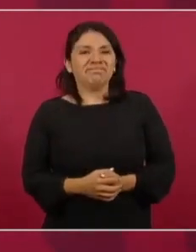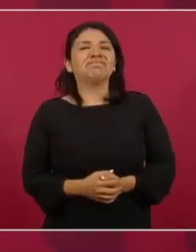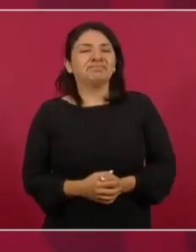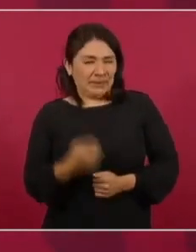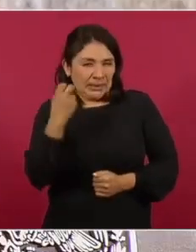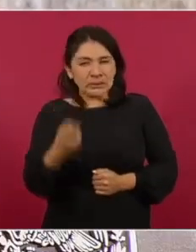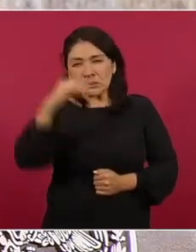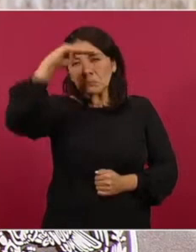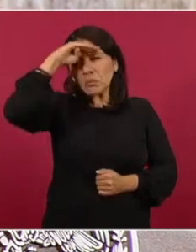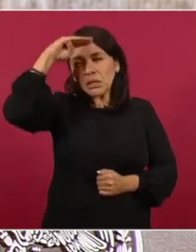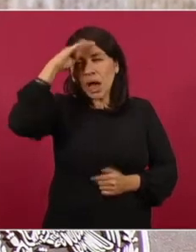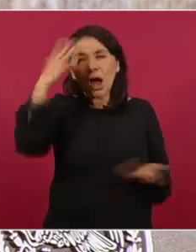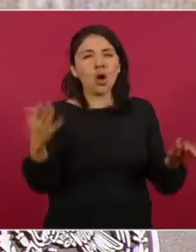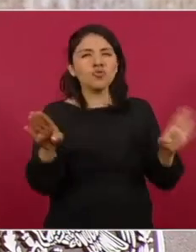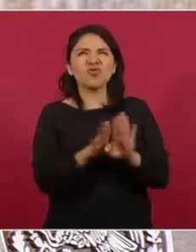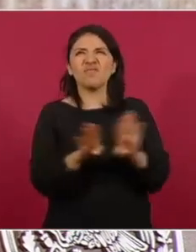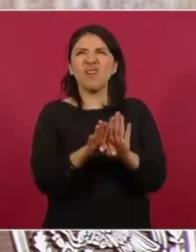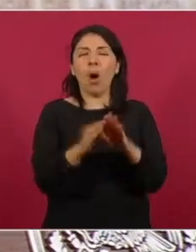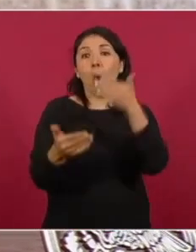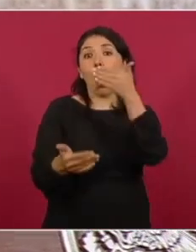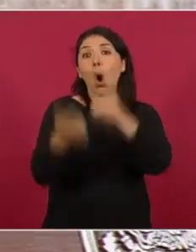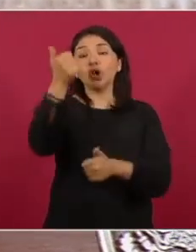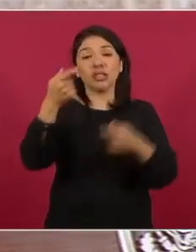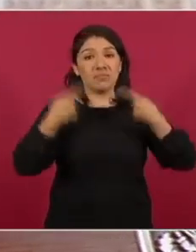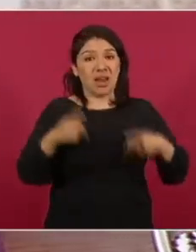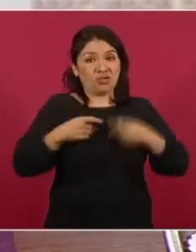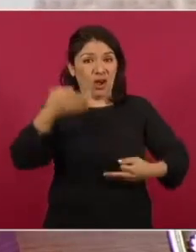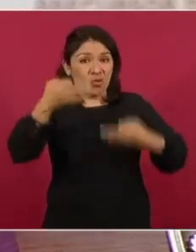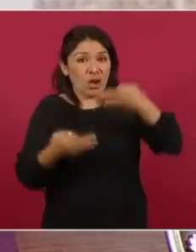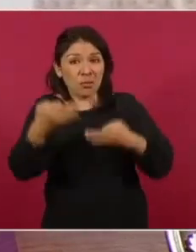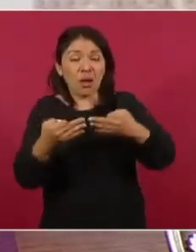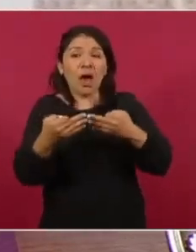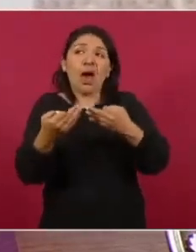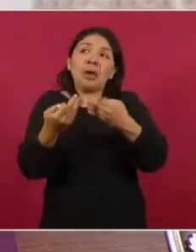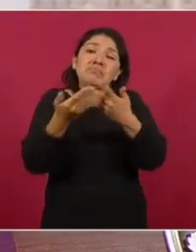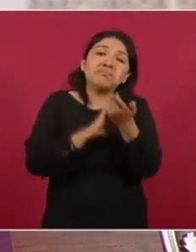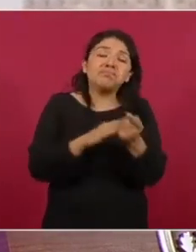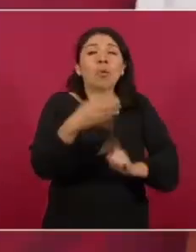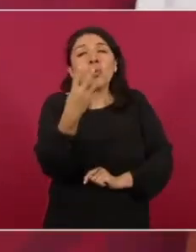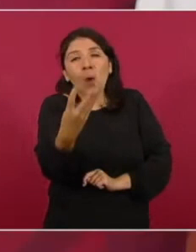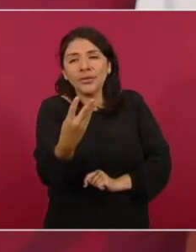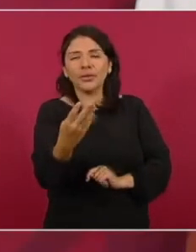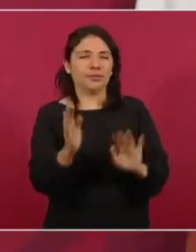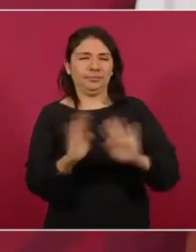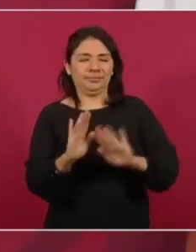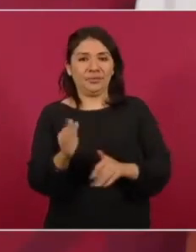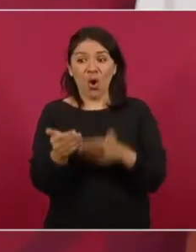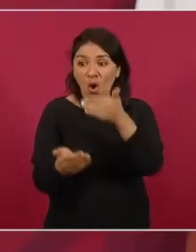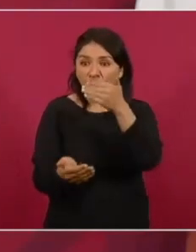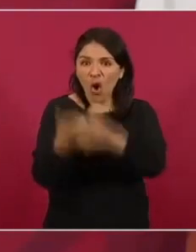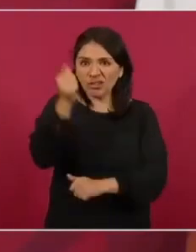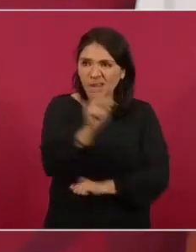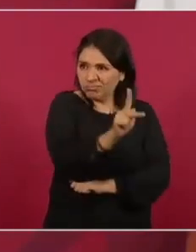no fue de 11 ministros cuatro, sino de 11.11